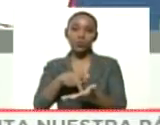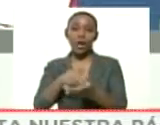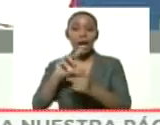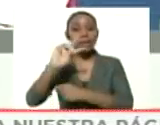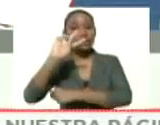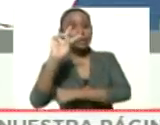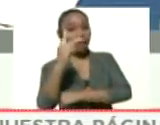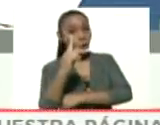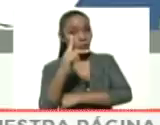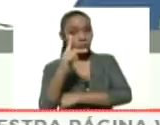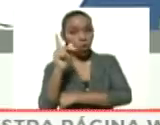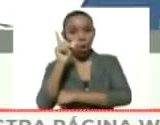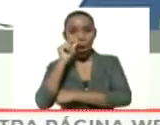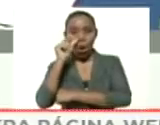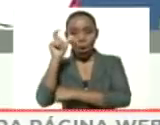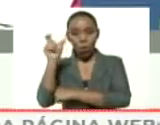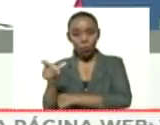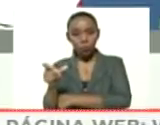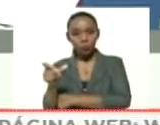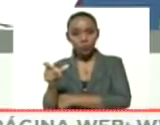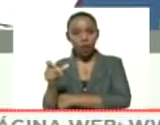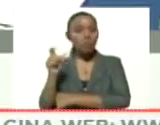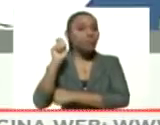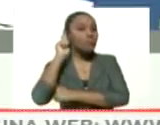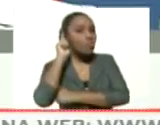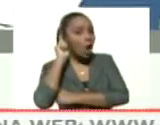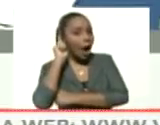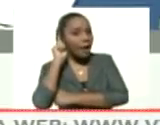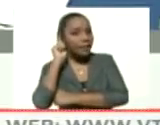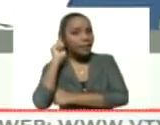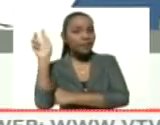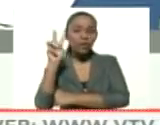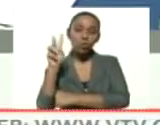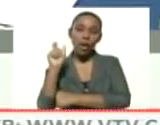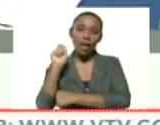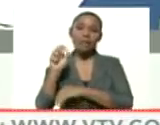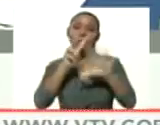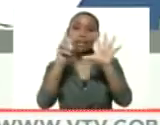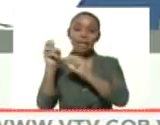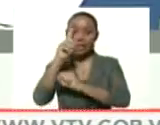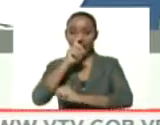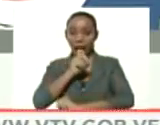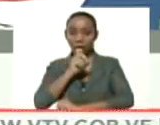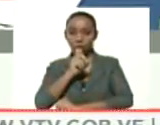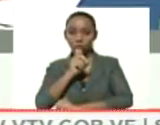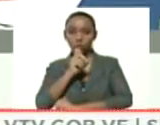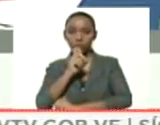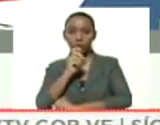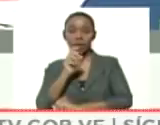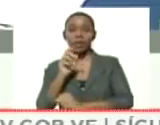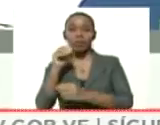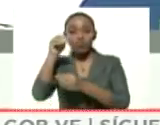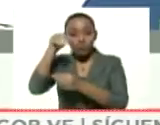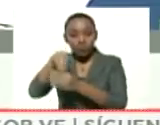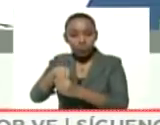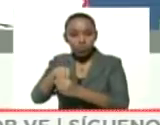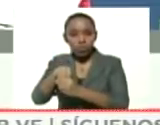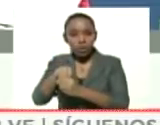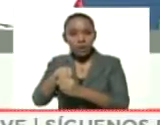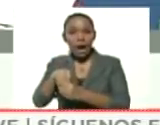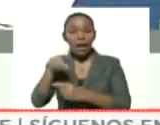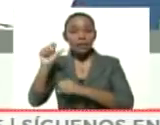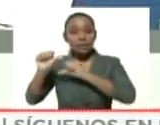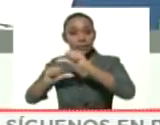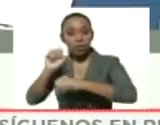segundo de ellos, ciudadana venezolana de 70 años de edad, residente en el